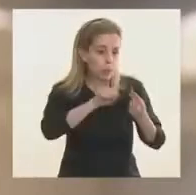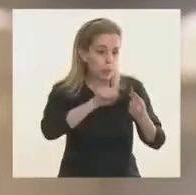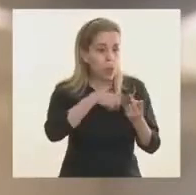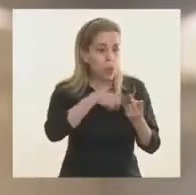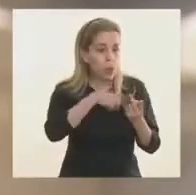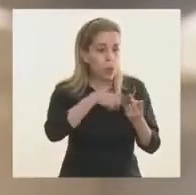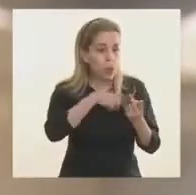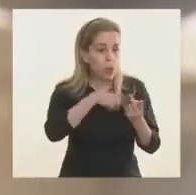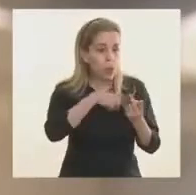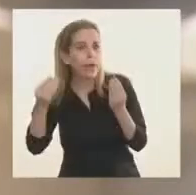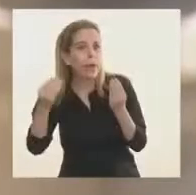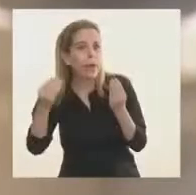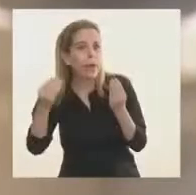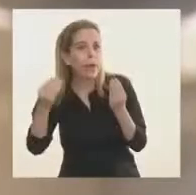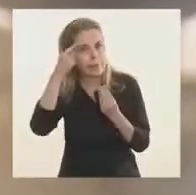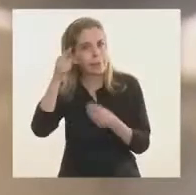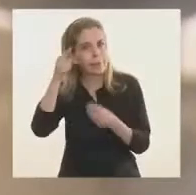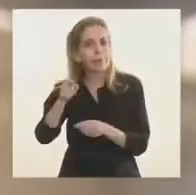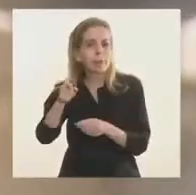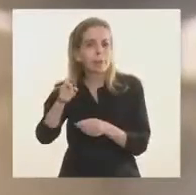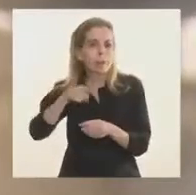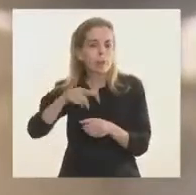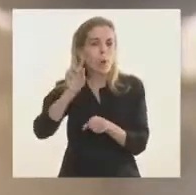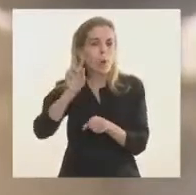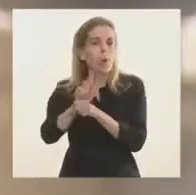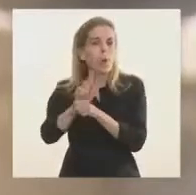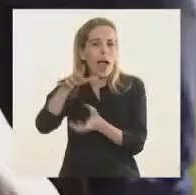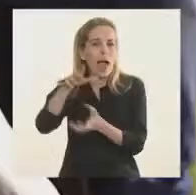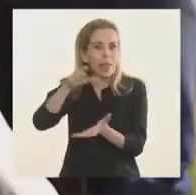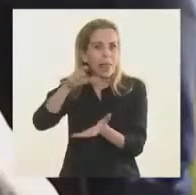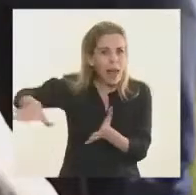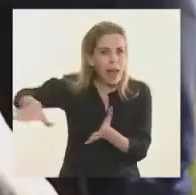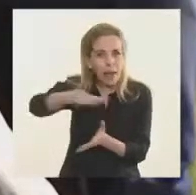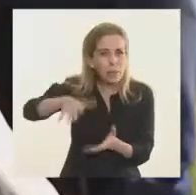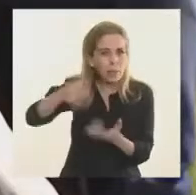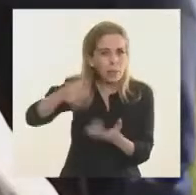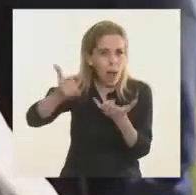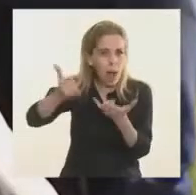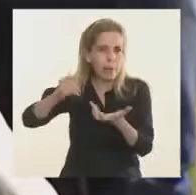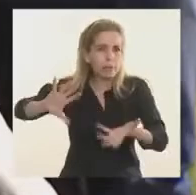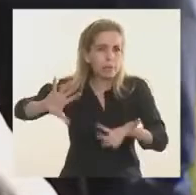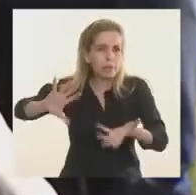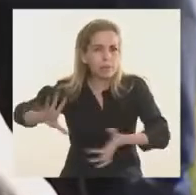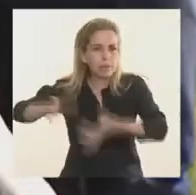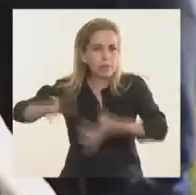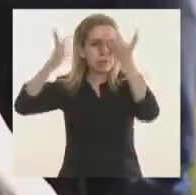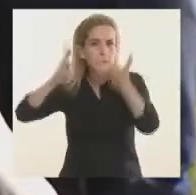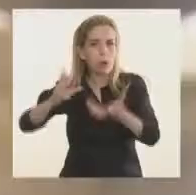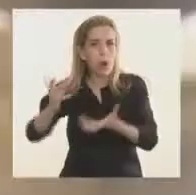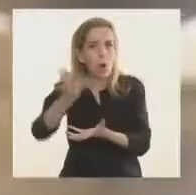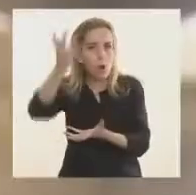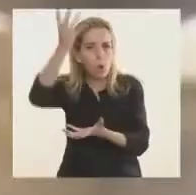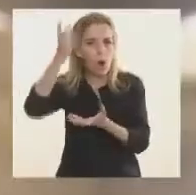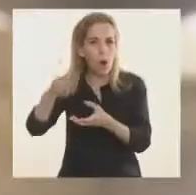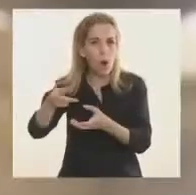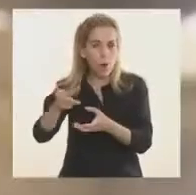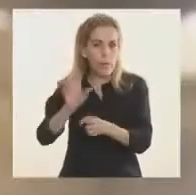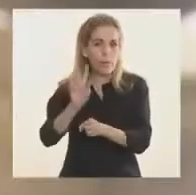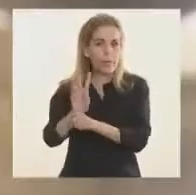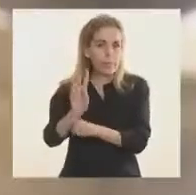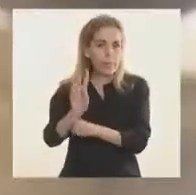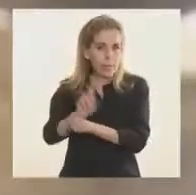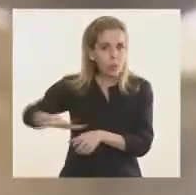es el tema de la protección del humedal y del humo, que muchas veces nos complica de este lado a muchas